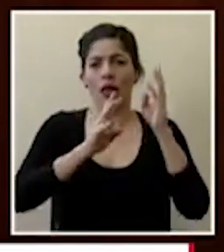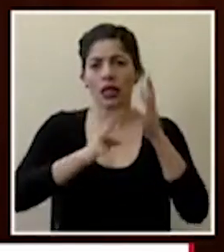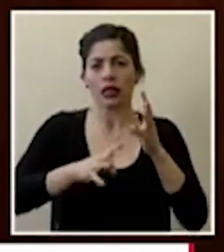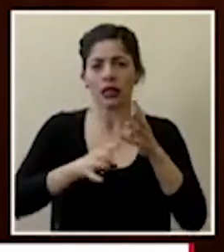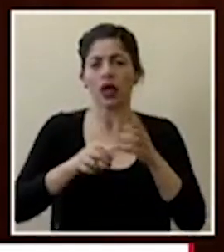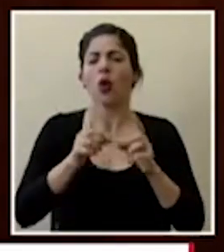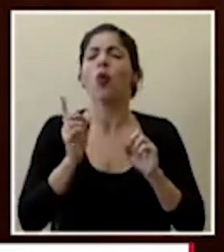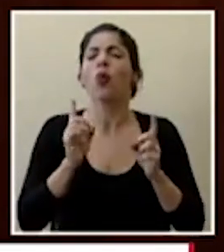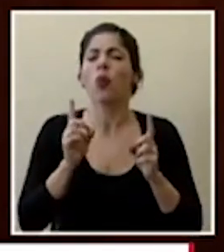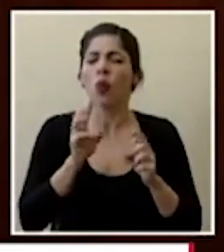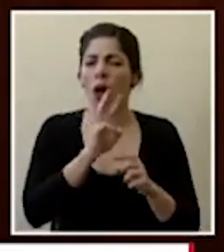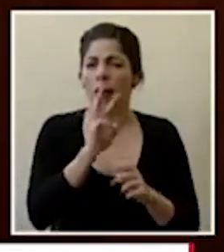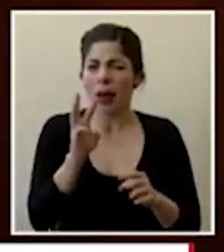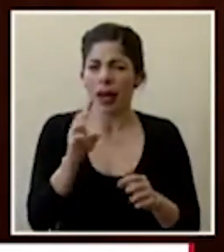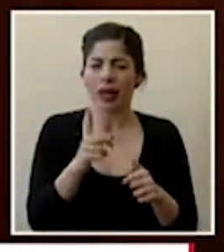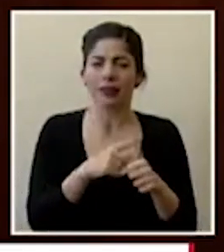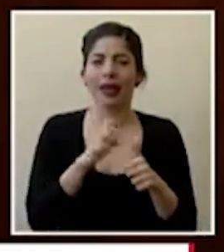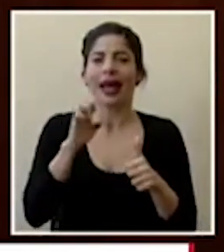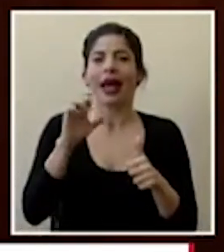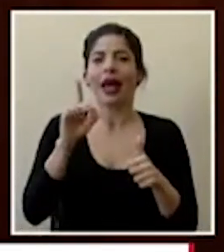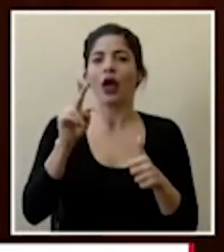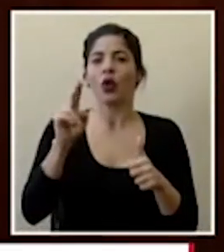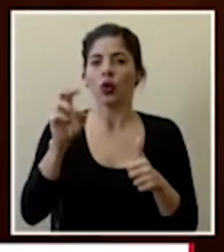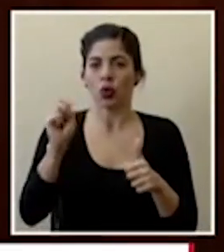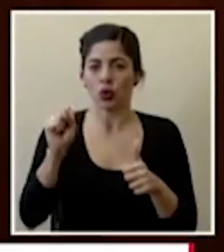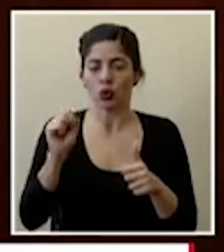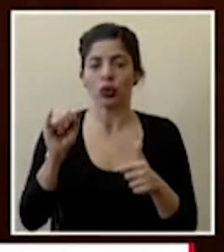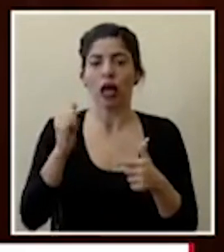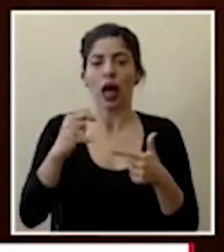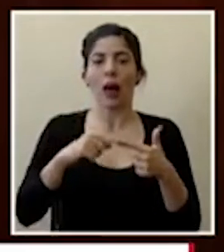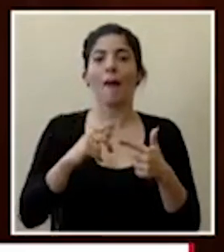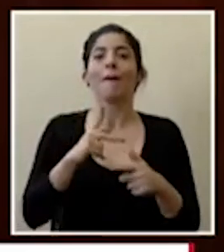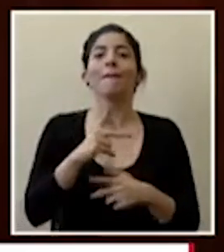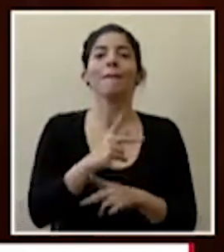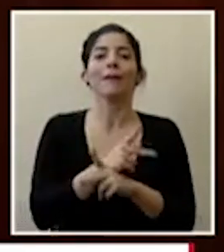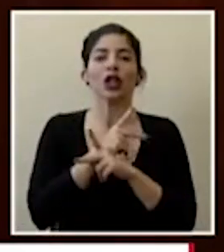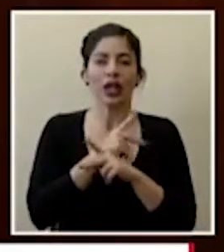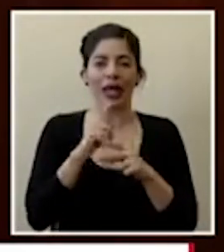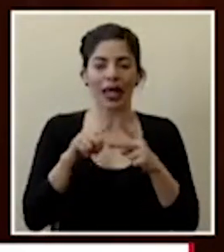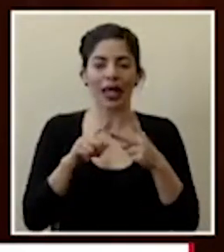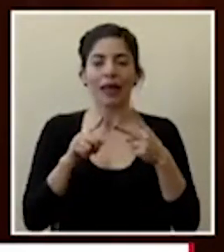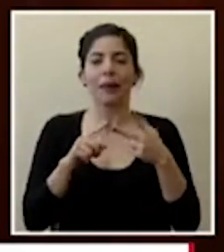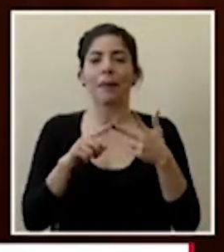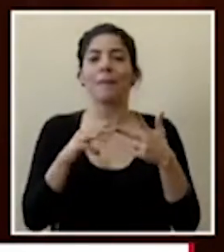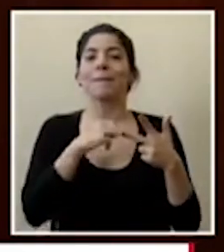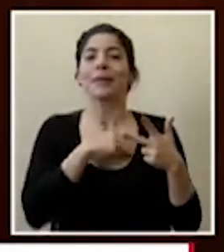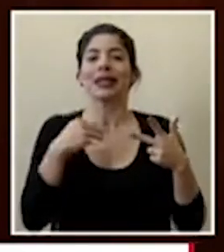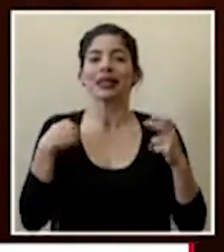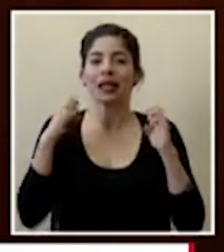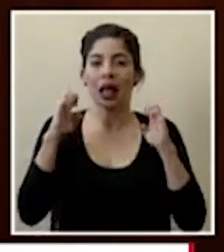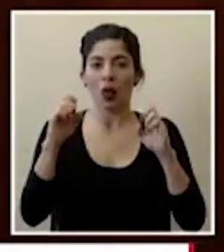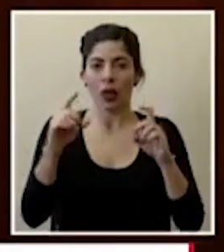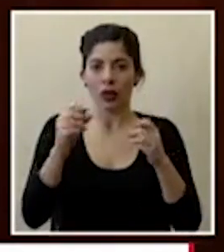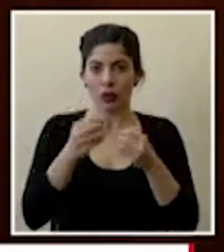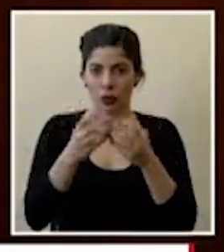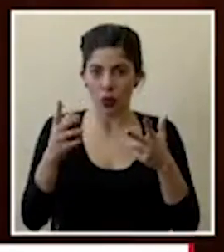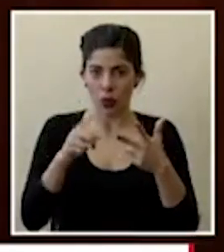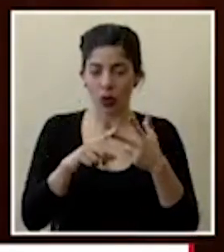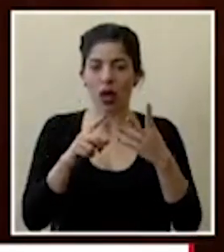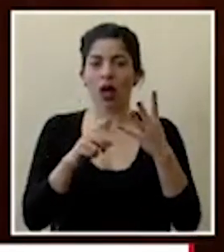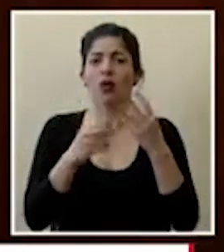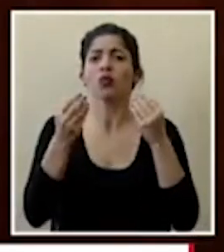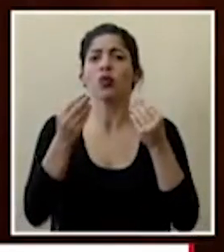ellas estoy hablando del edus últimamente proteger ministerio de educación pública muchas de las